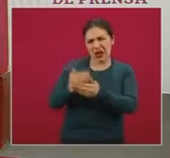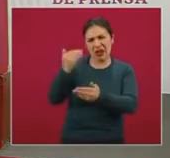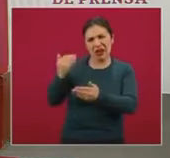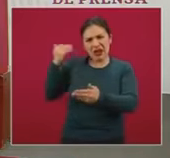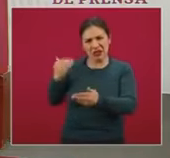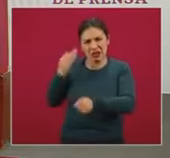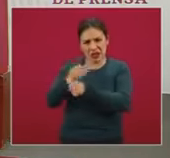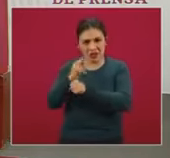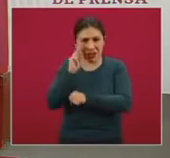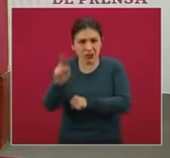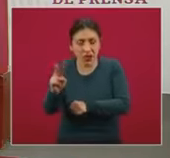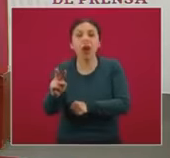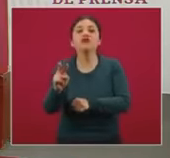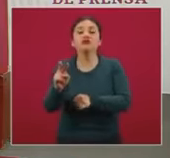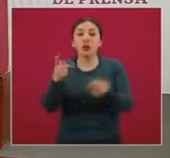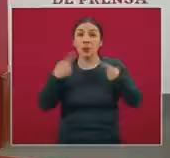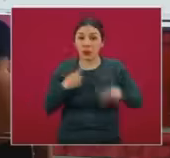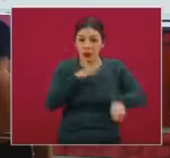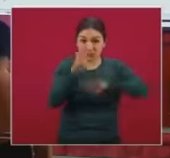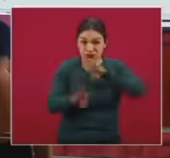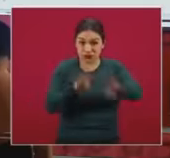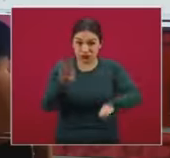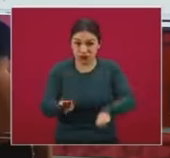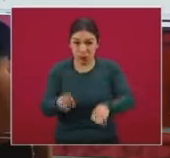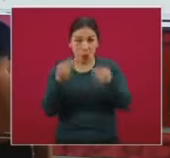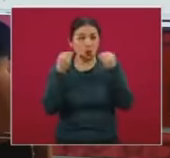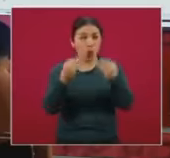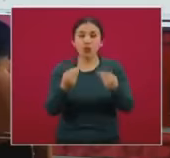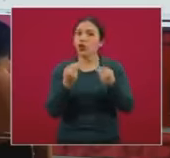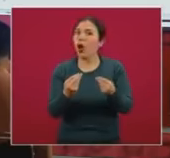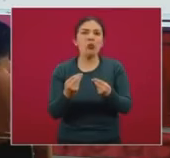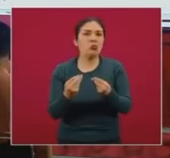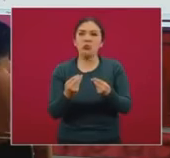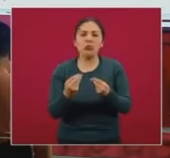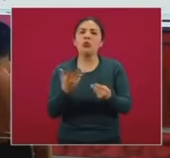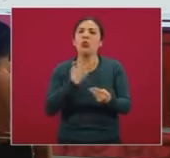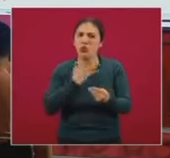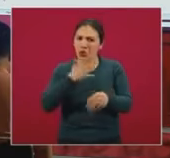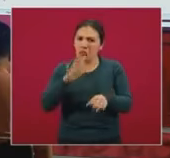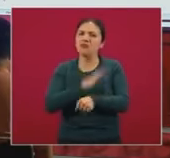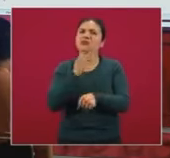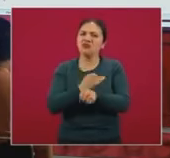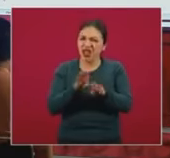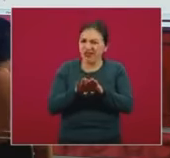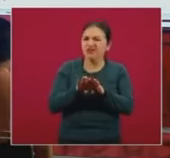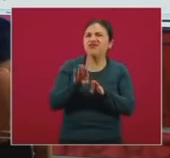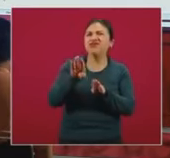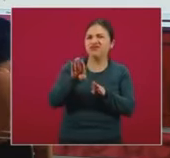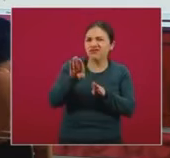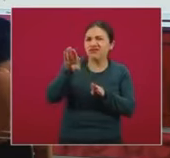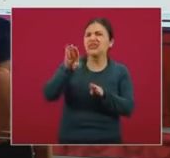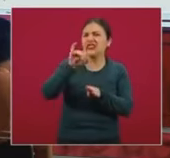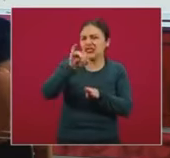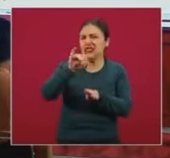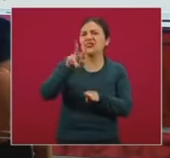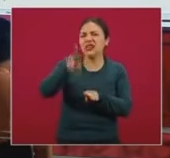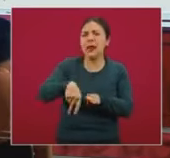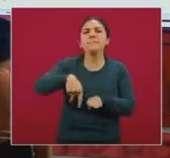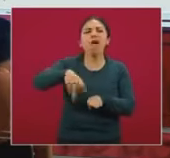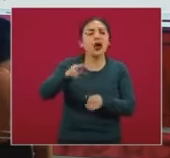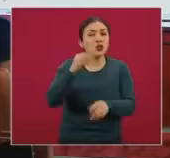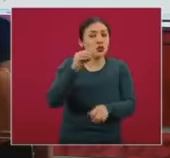podemos ver aquí que para efecto de las defunciones no es así, sí hay una tendencia ascendente, sí hay un incremento, pero este aún todavía